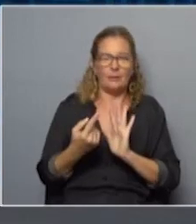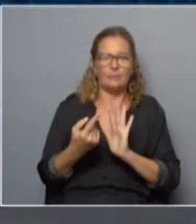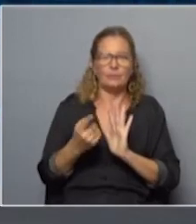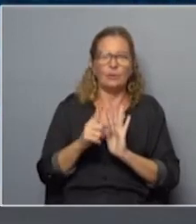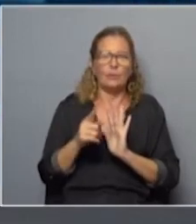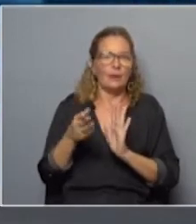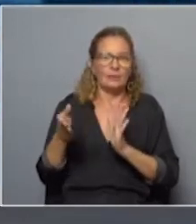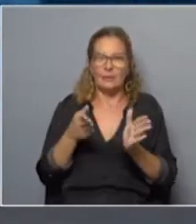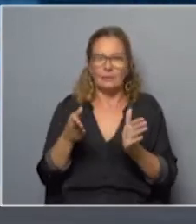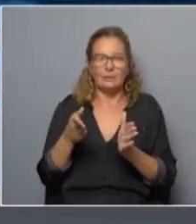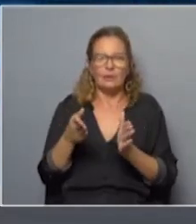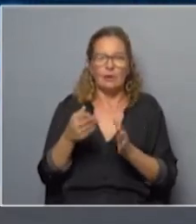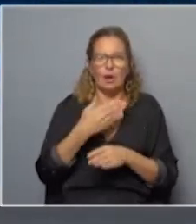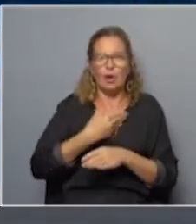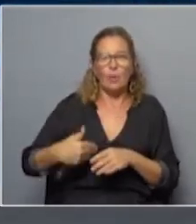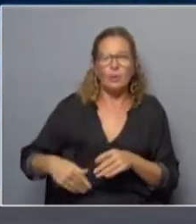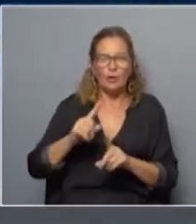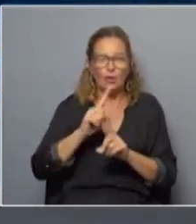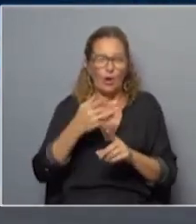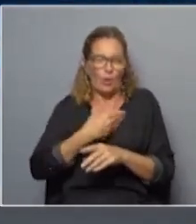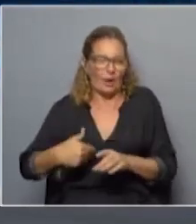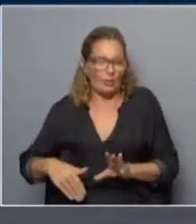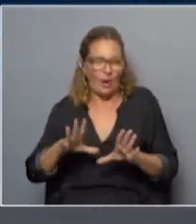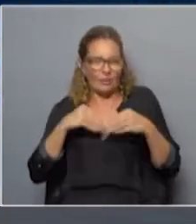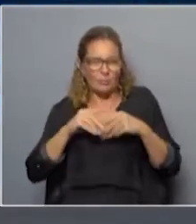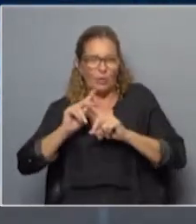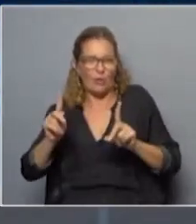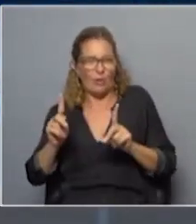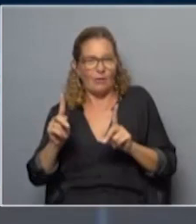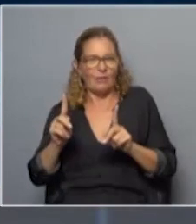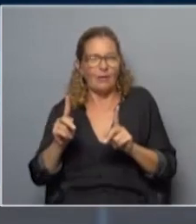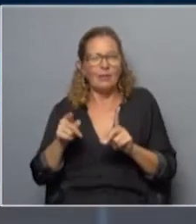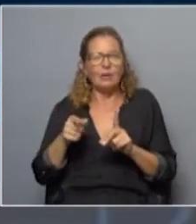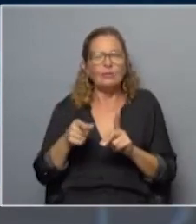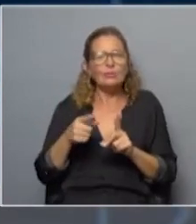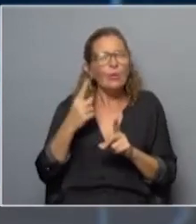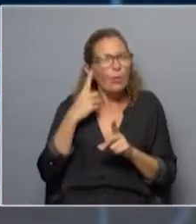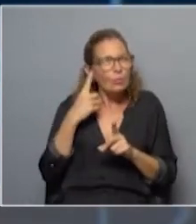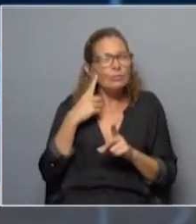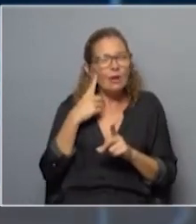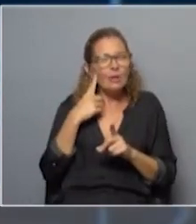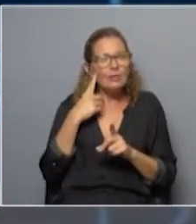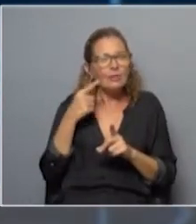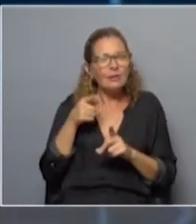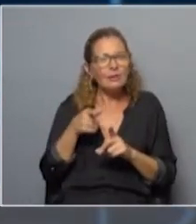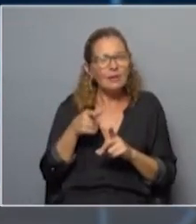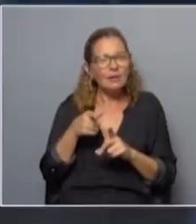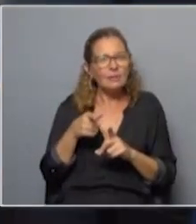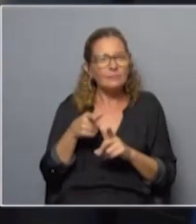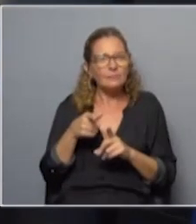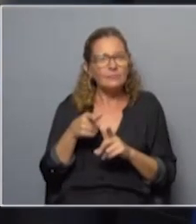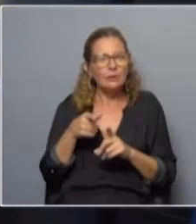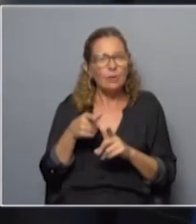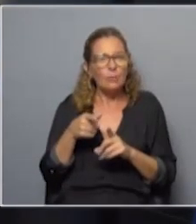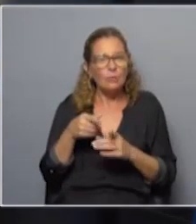no debiera estar en juego el gobierno o el gobierno. Yo he escuchado que bien, que esta es un